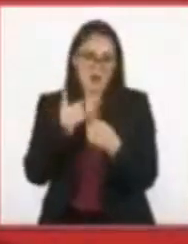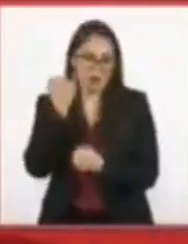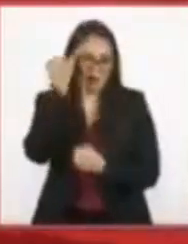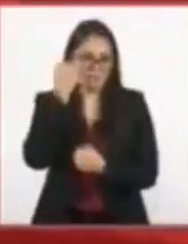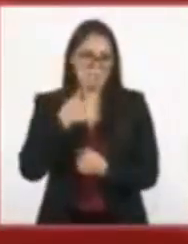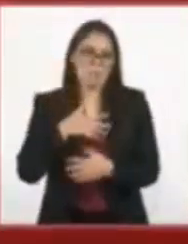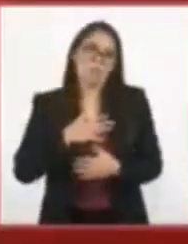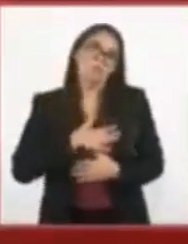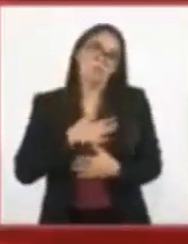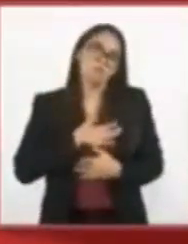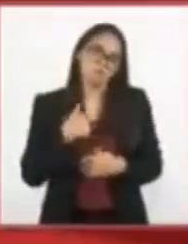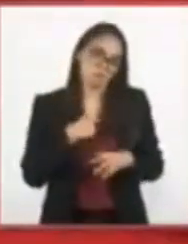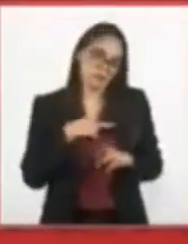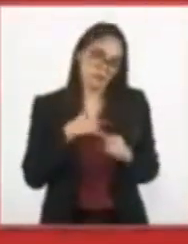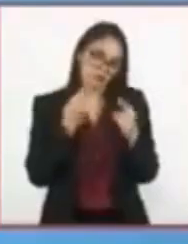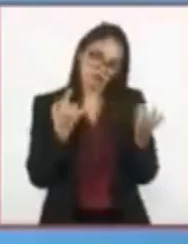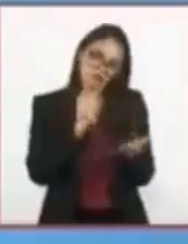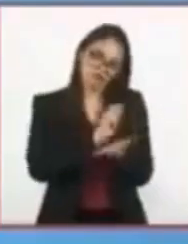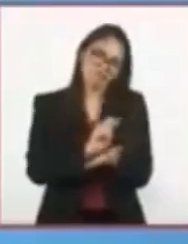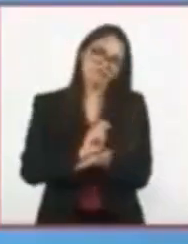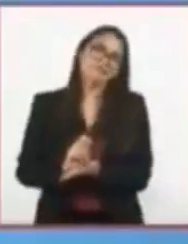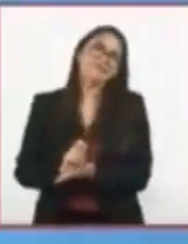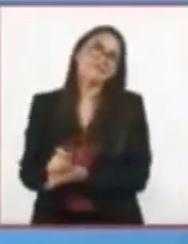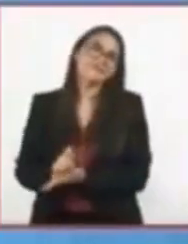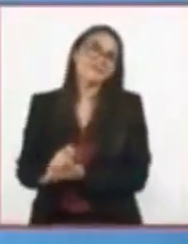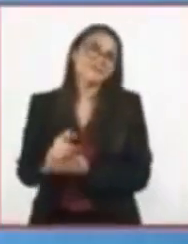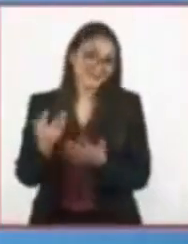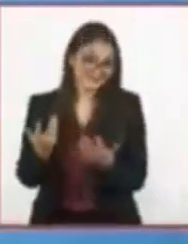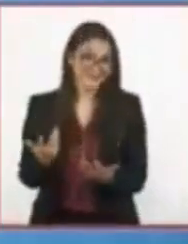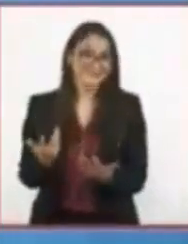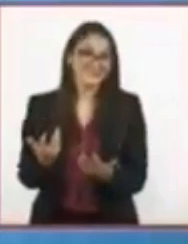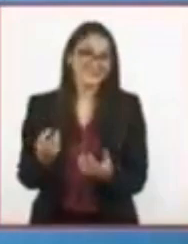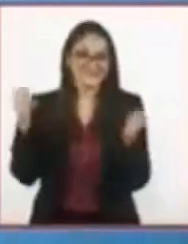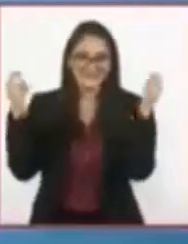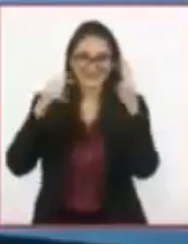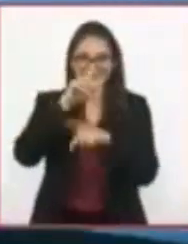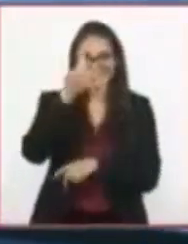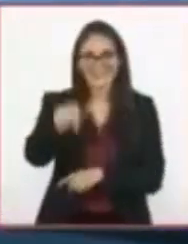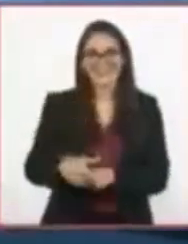la mía. ¡Nos vemos en la próxima!